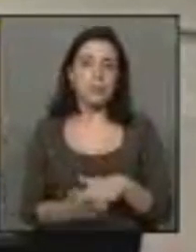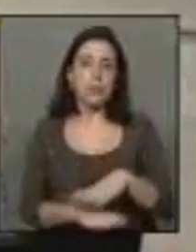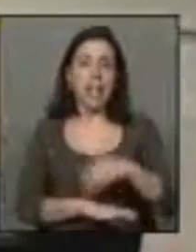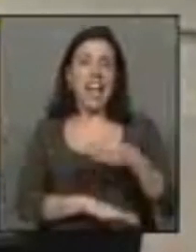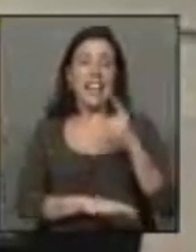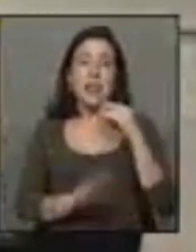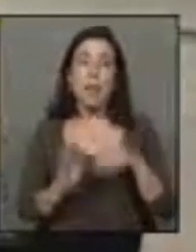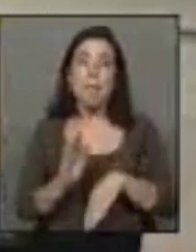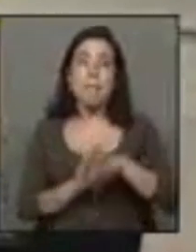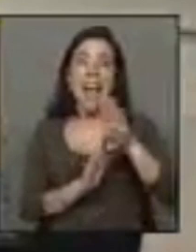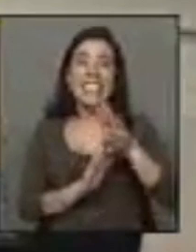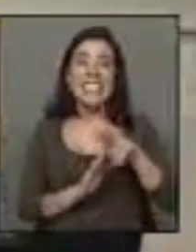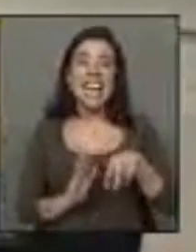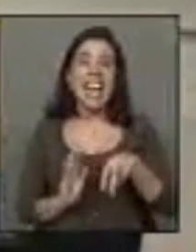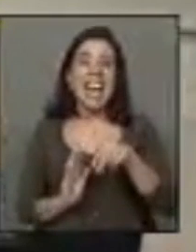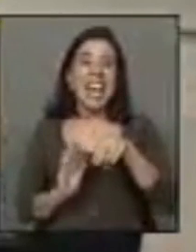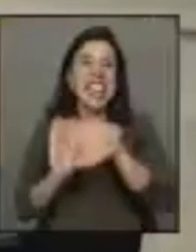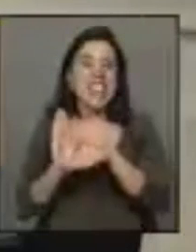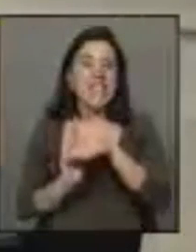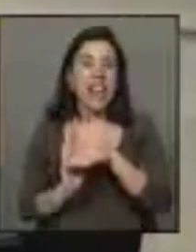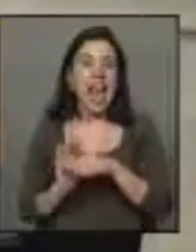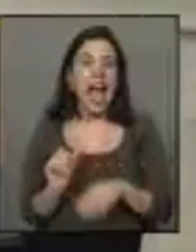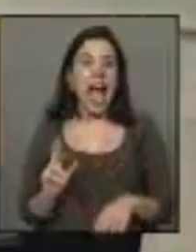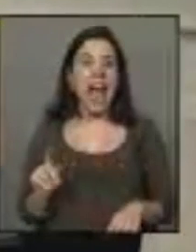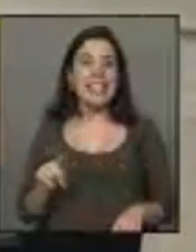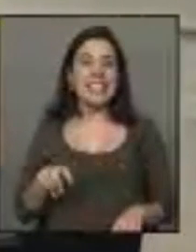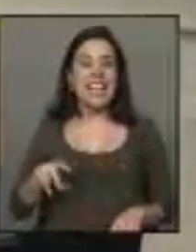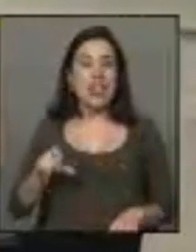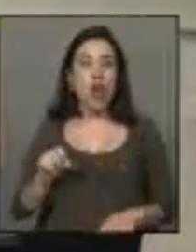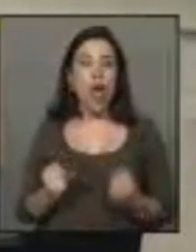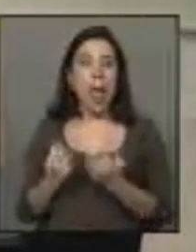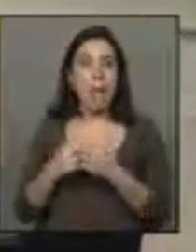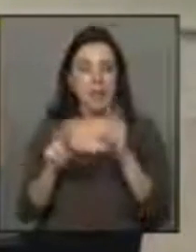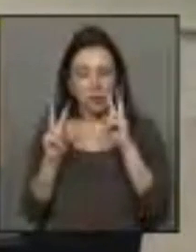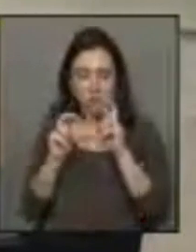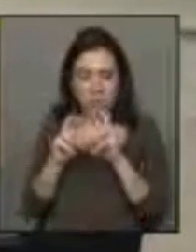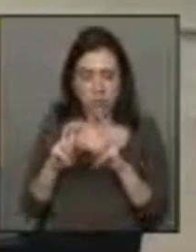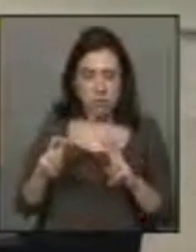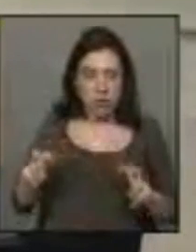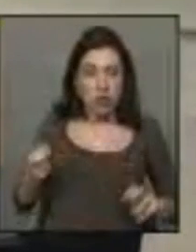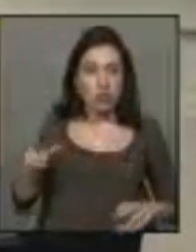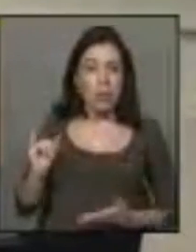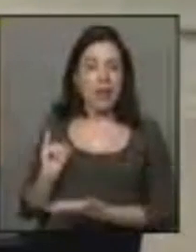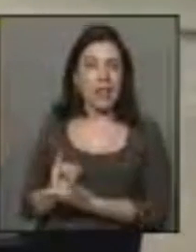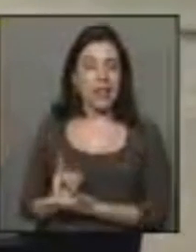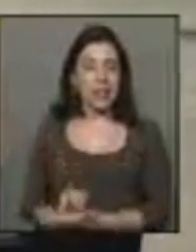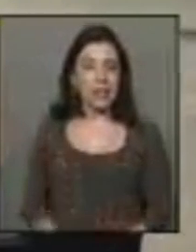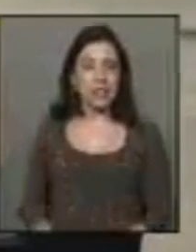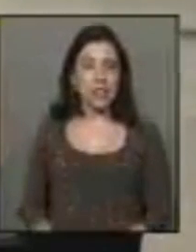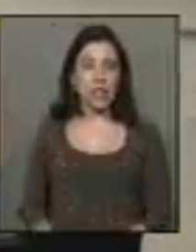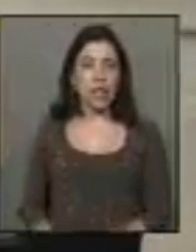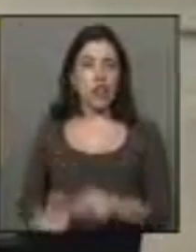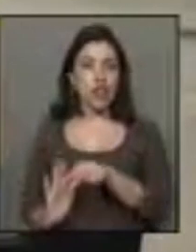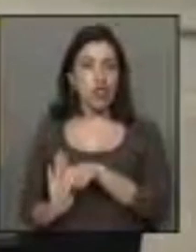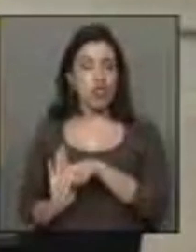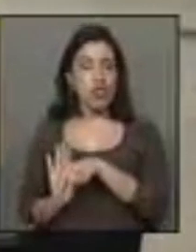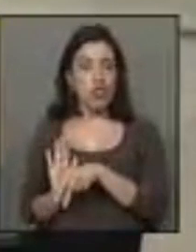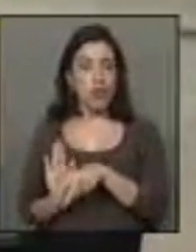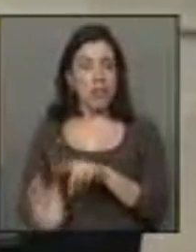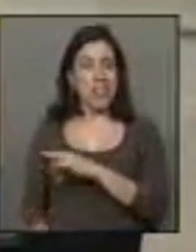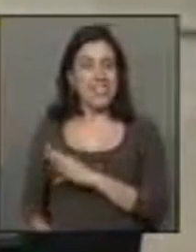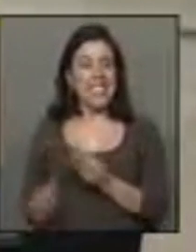Arica superó los niveles de arsénico y la empresa tuvo una investigación de la Superintendencia al respecto. La norma chilena